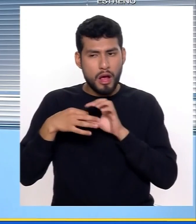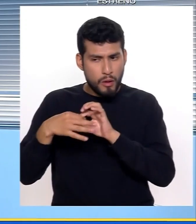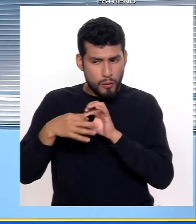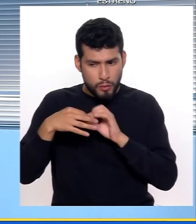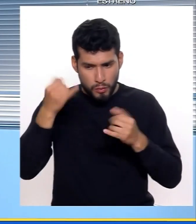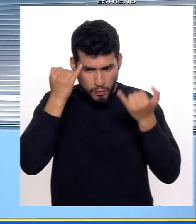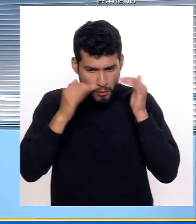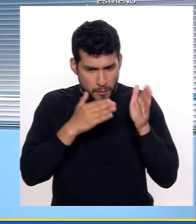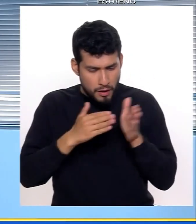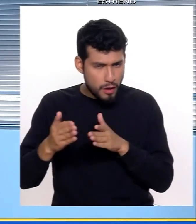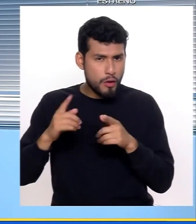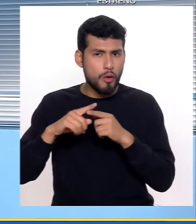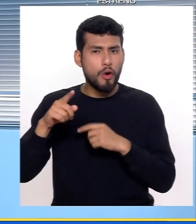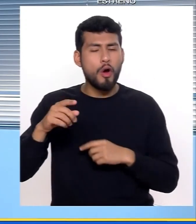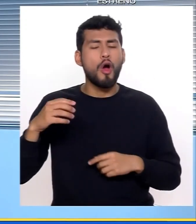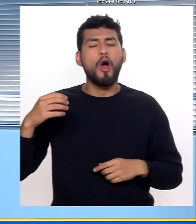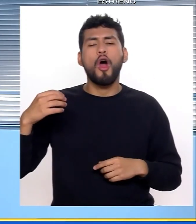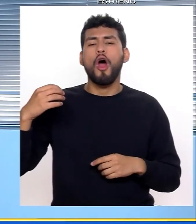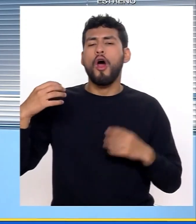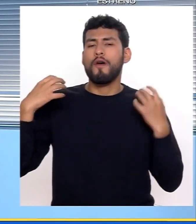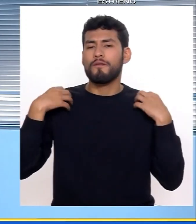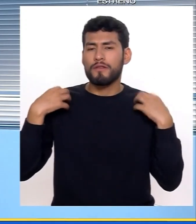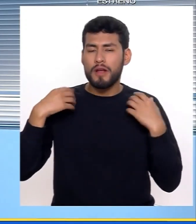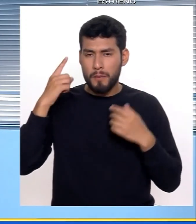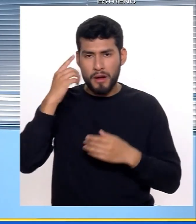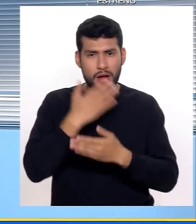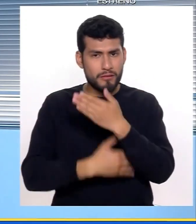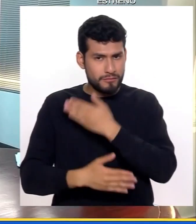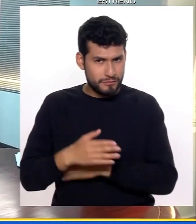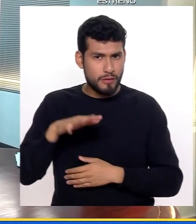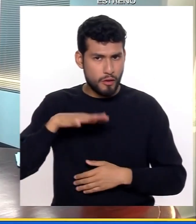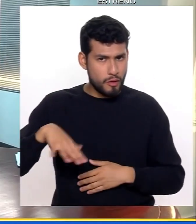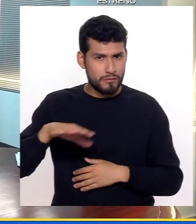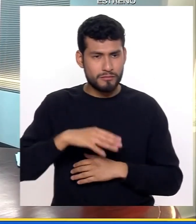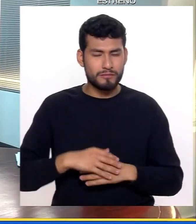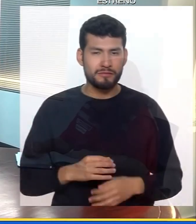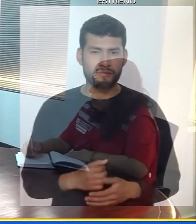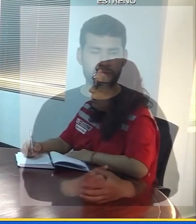justamente articulando estrategias con la SOMAPED en el territorio.